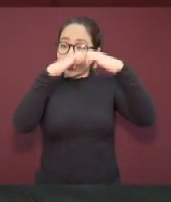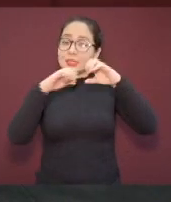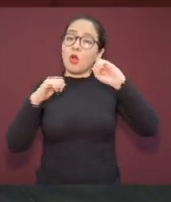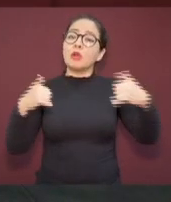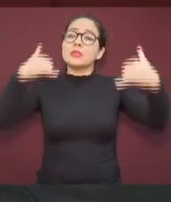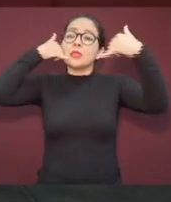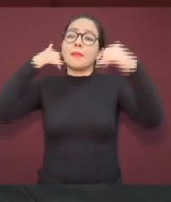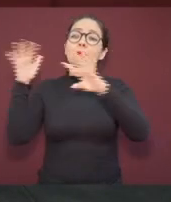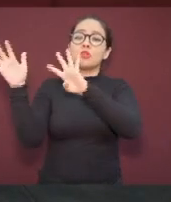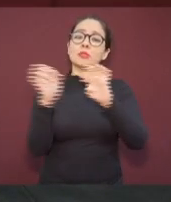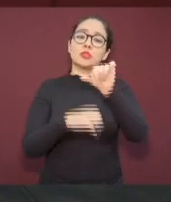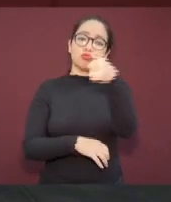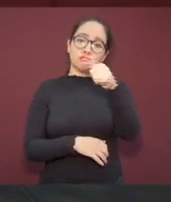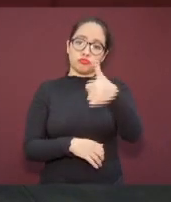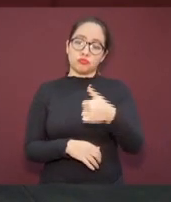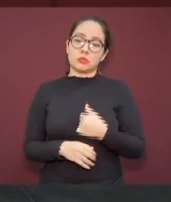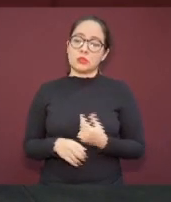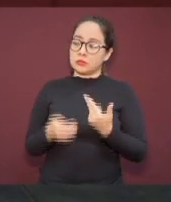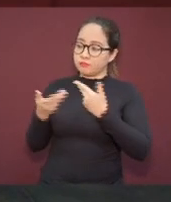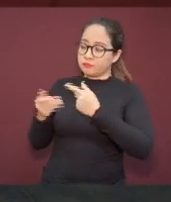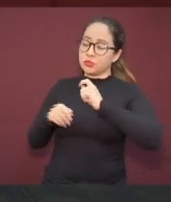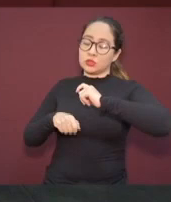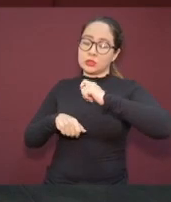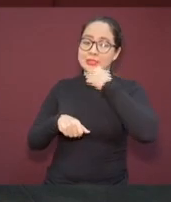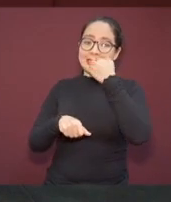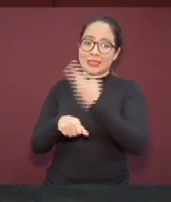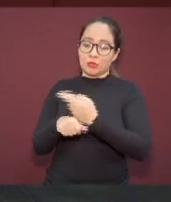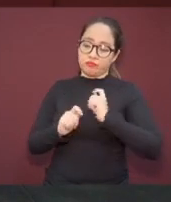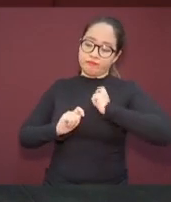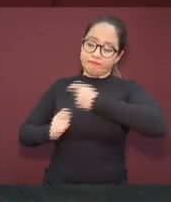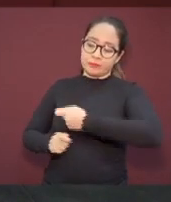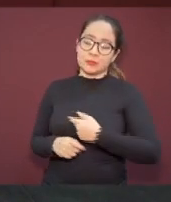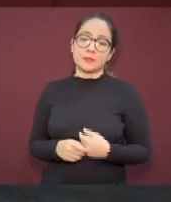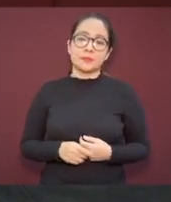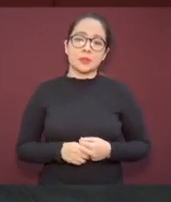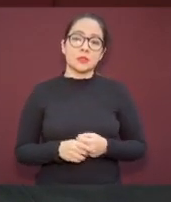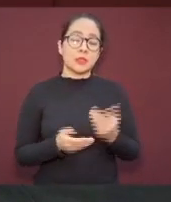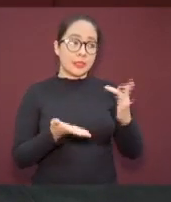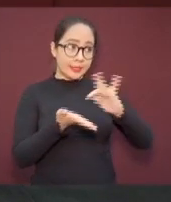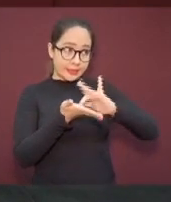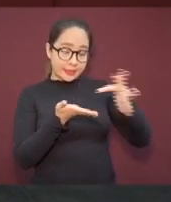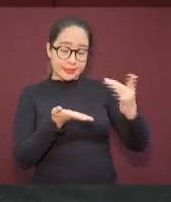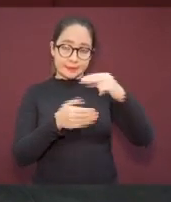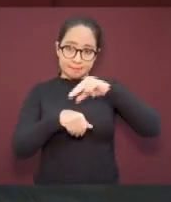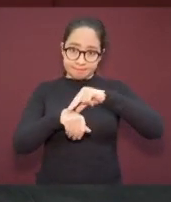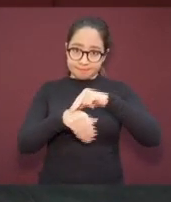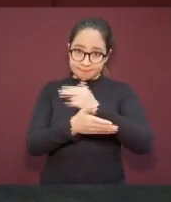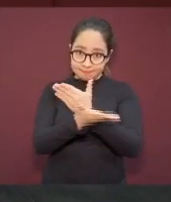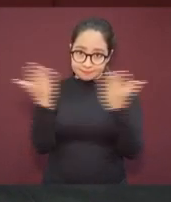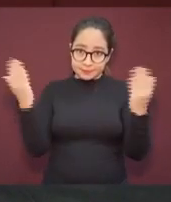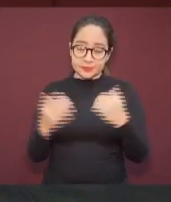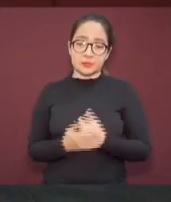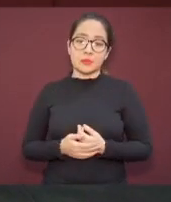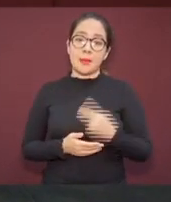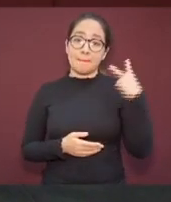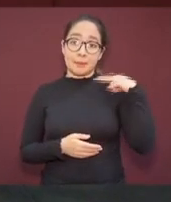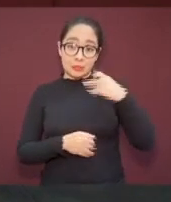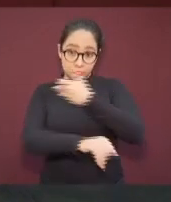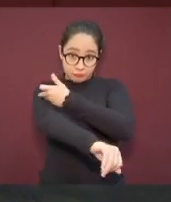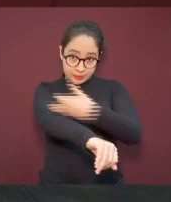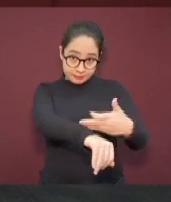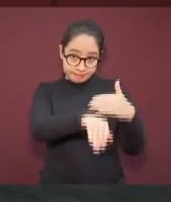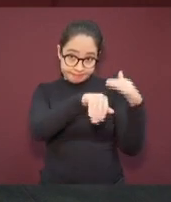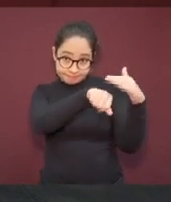Muchas gracias, muchas gracias, doctoras. Familia Veracruzana, hemos